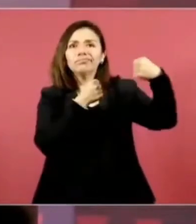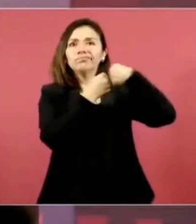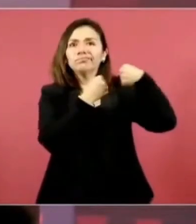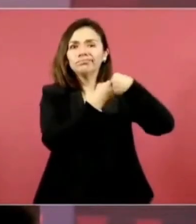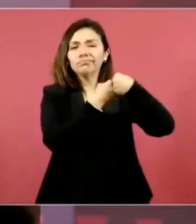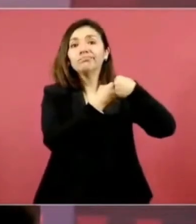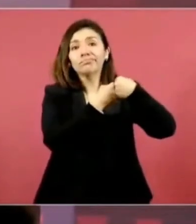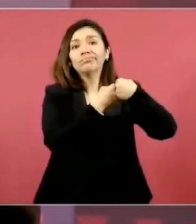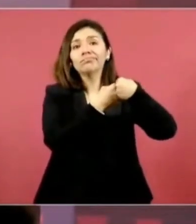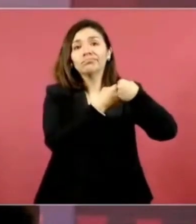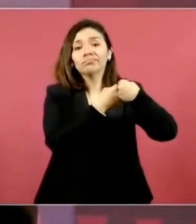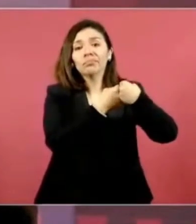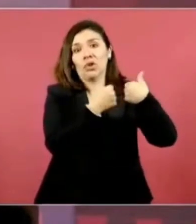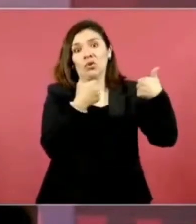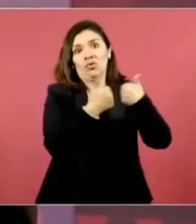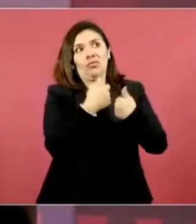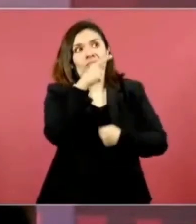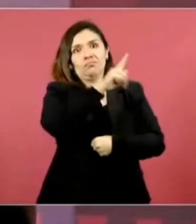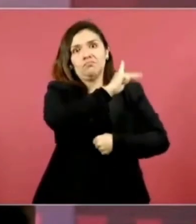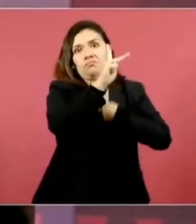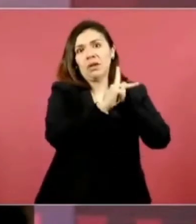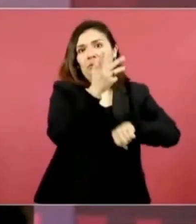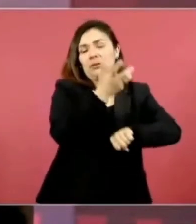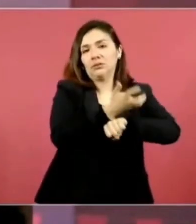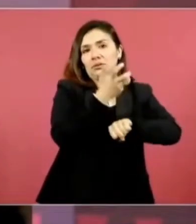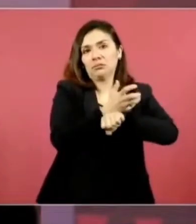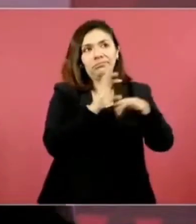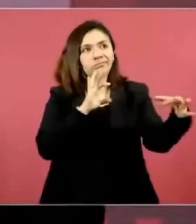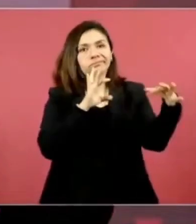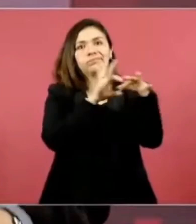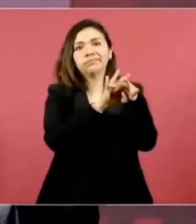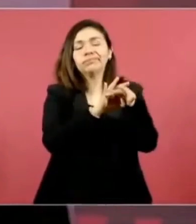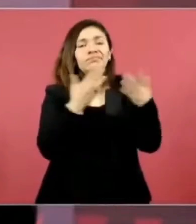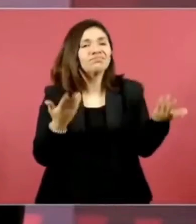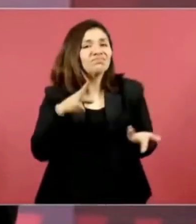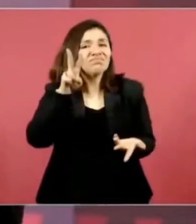Estados Unidos porque